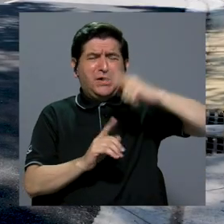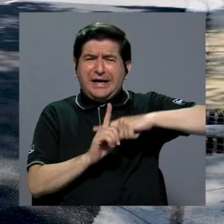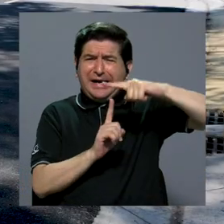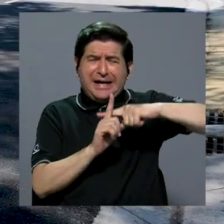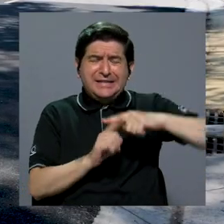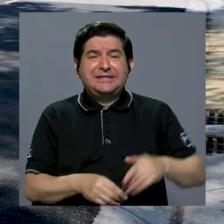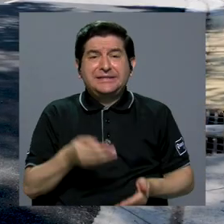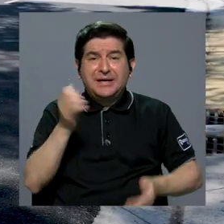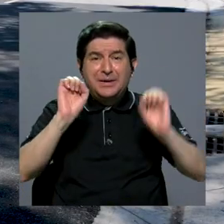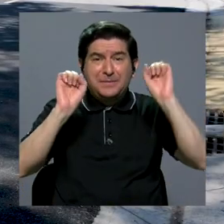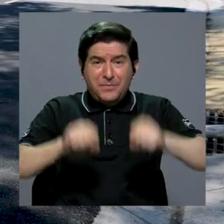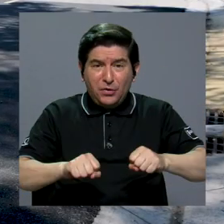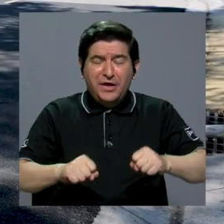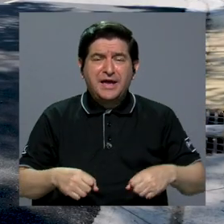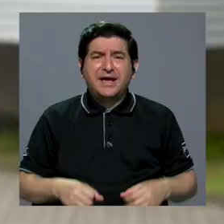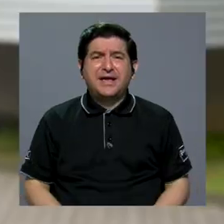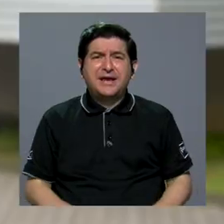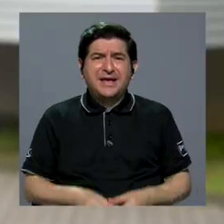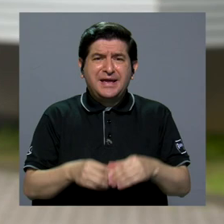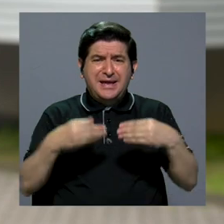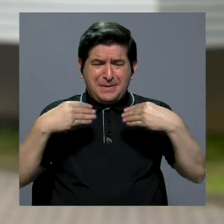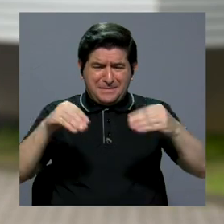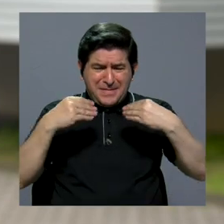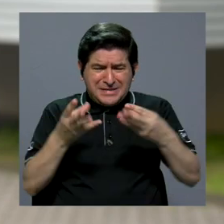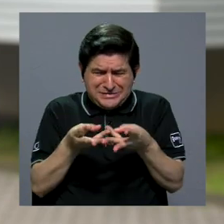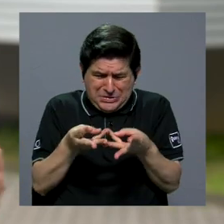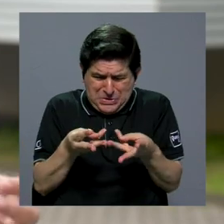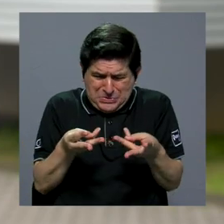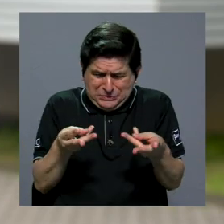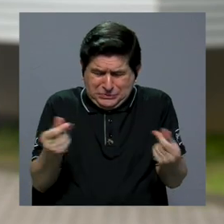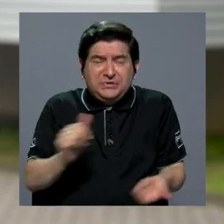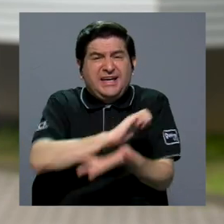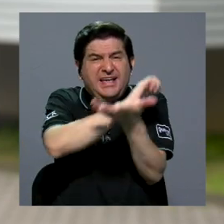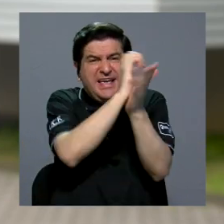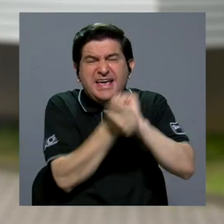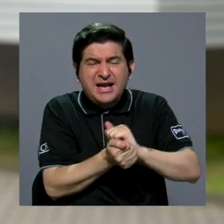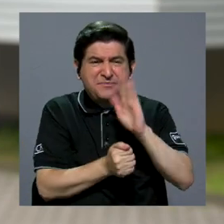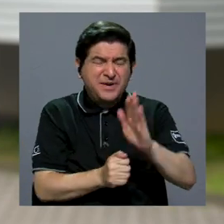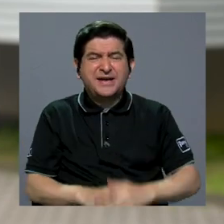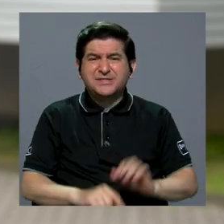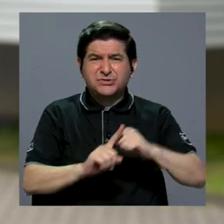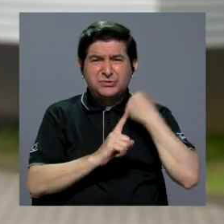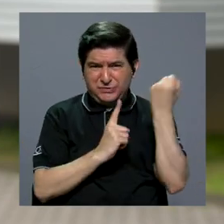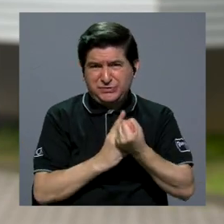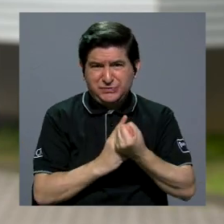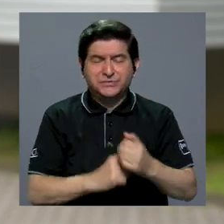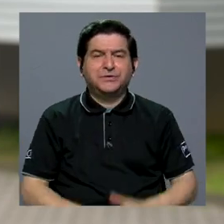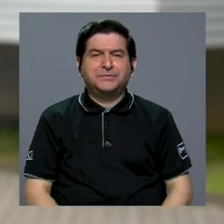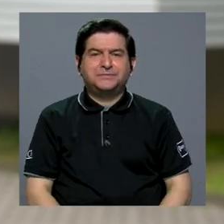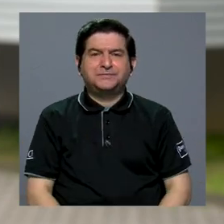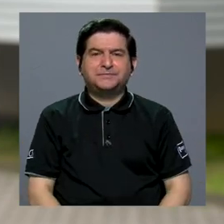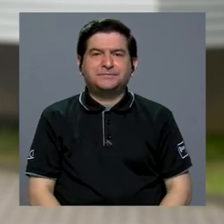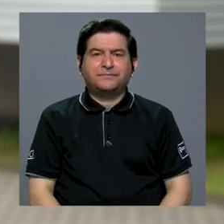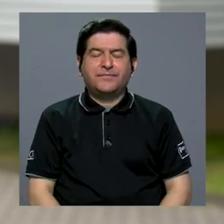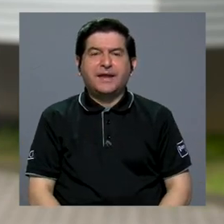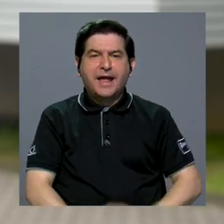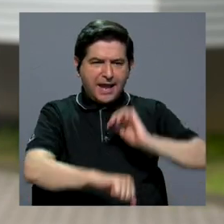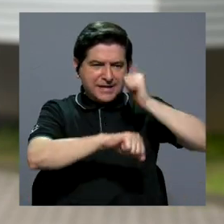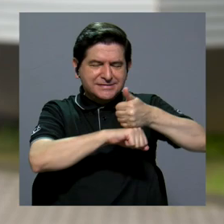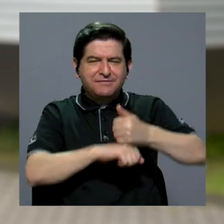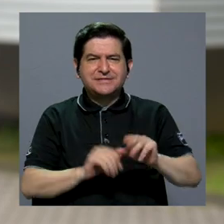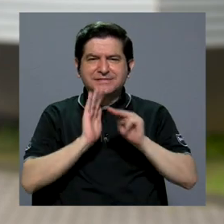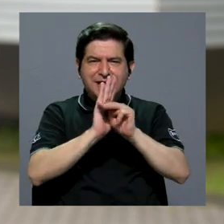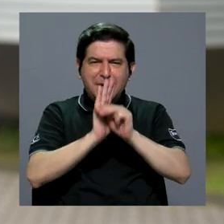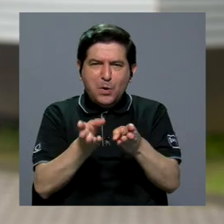que podía hacer que el plástico se degradara o se derritiera, cambiándonos su tamaño. Entonces, montamos un